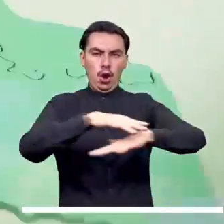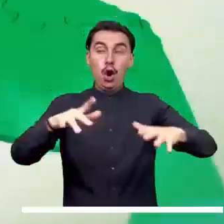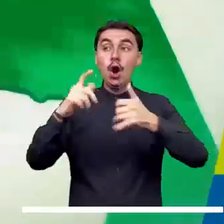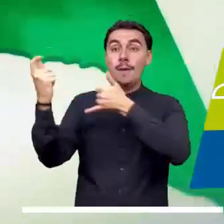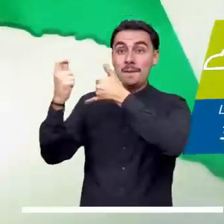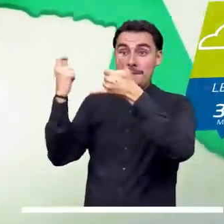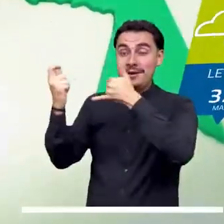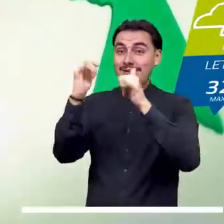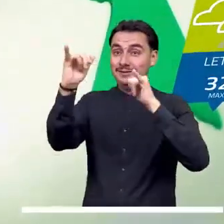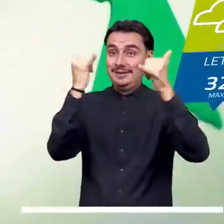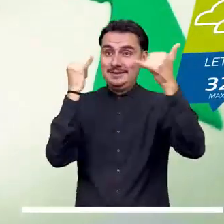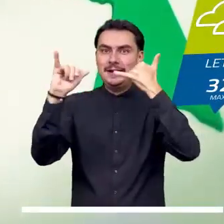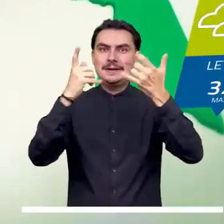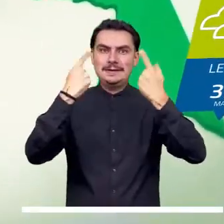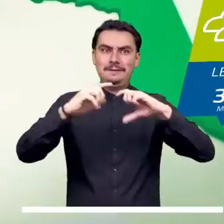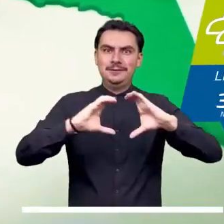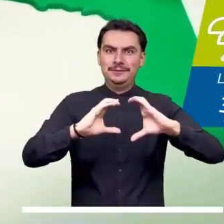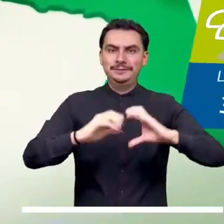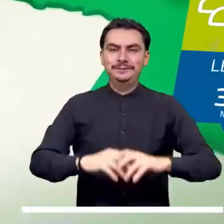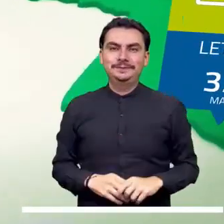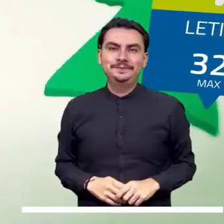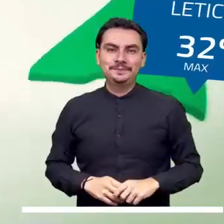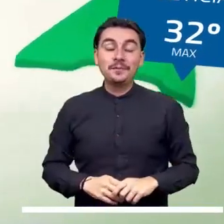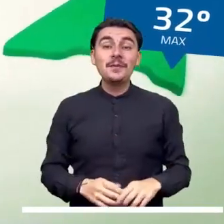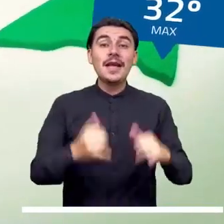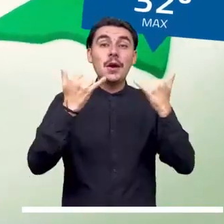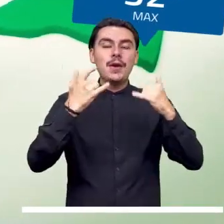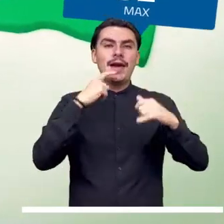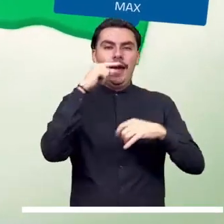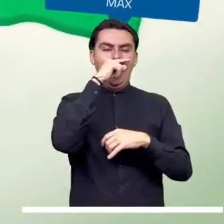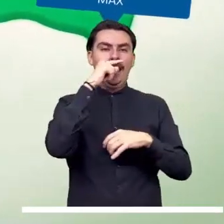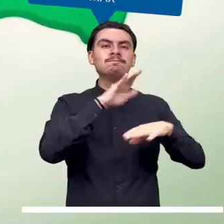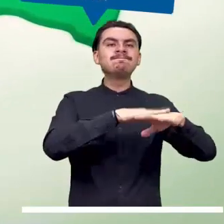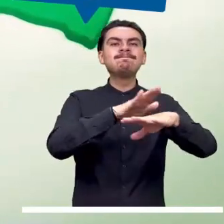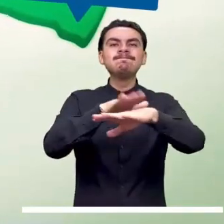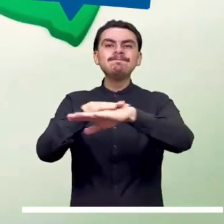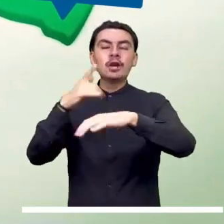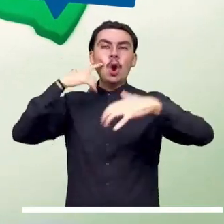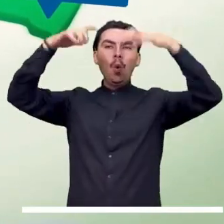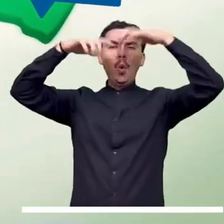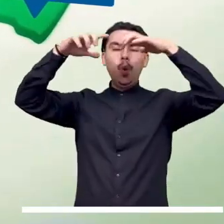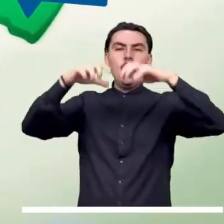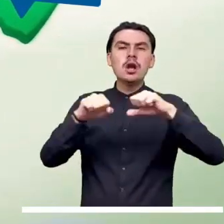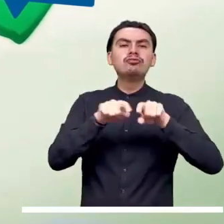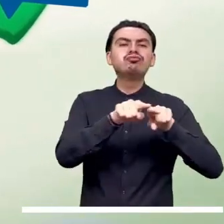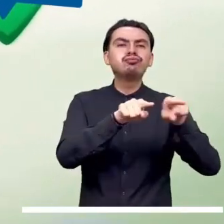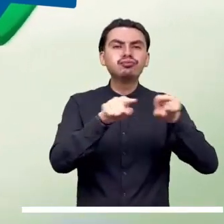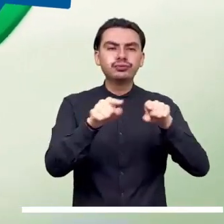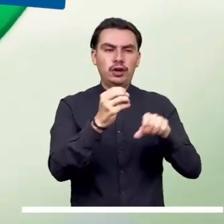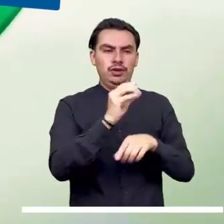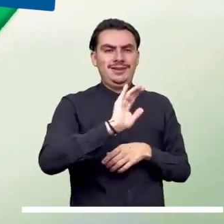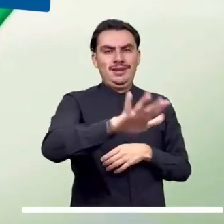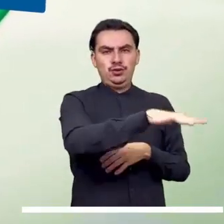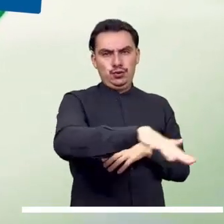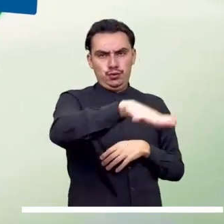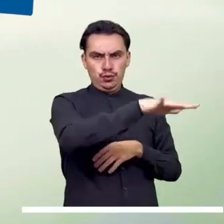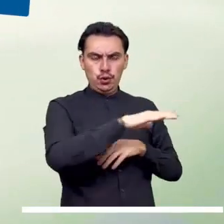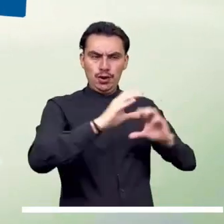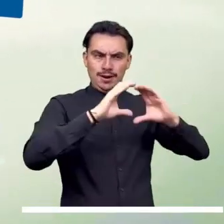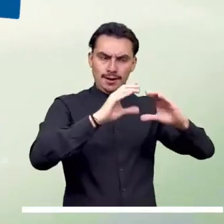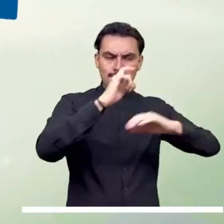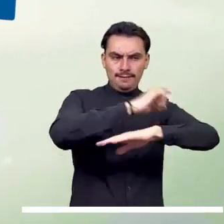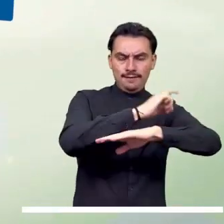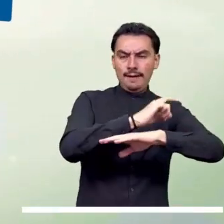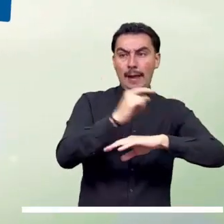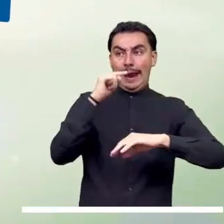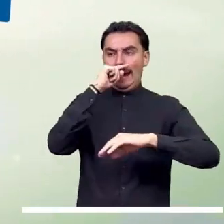Tarde nublada, lluviosa y con posibles descargas eléctricas, se anuncia en sectores dispersos de Amazonas, Guaviare, Baupés,